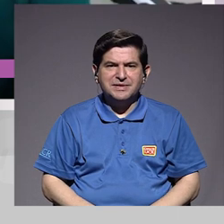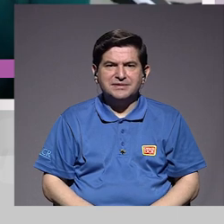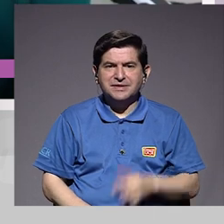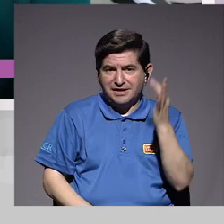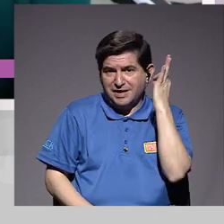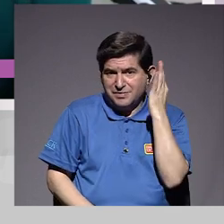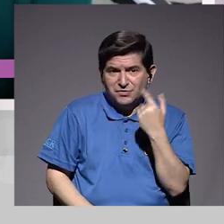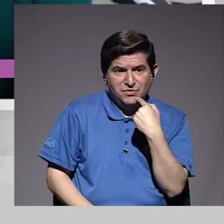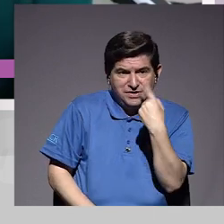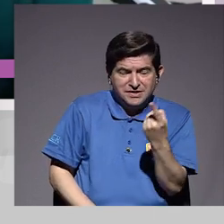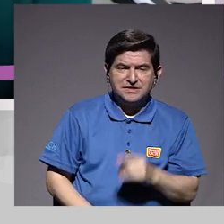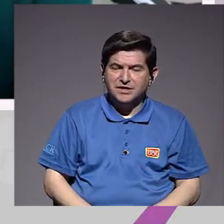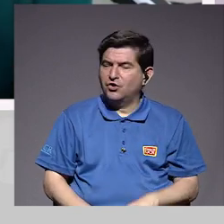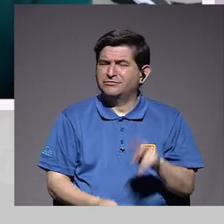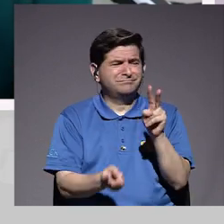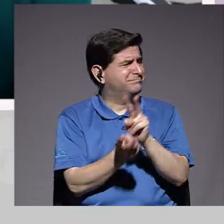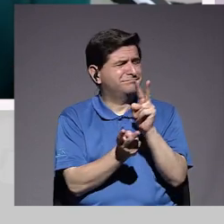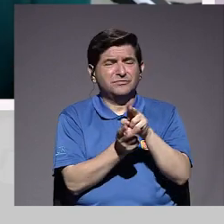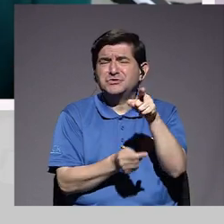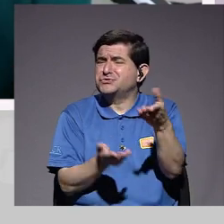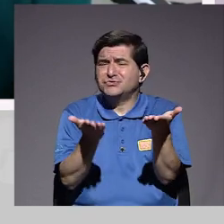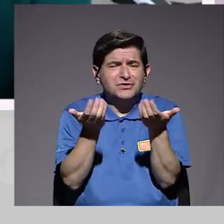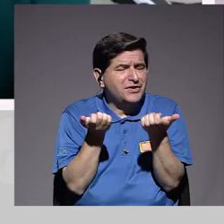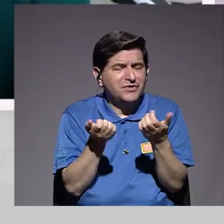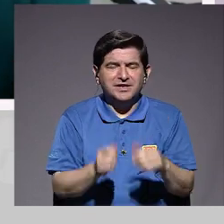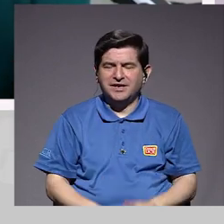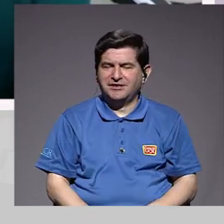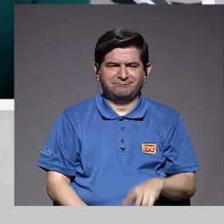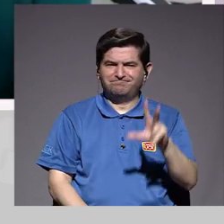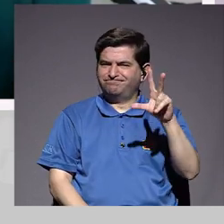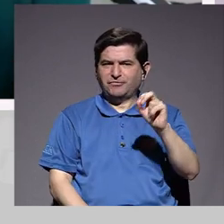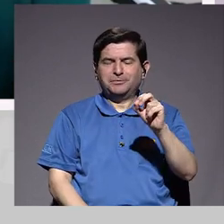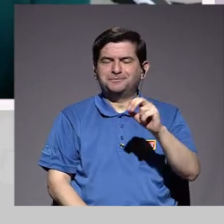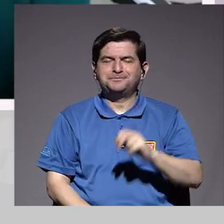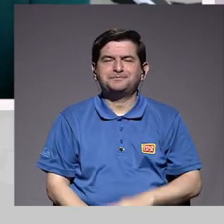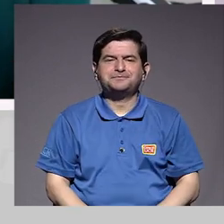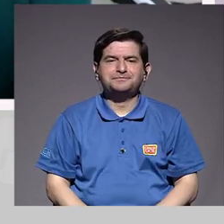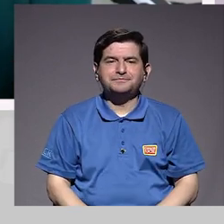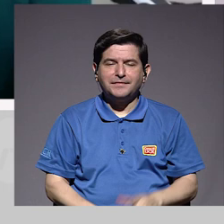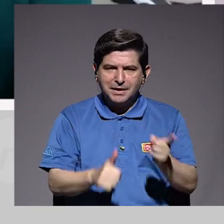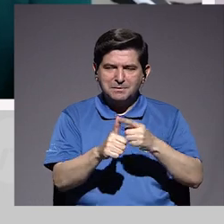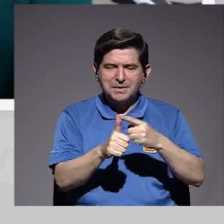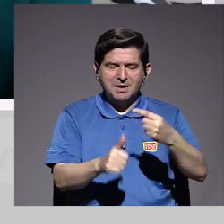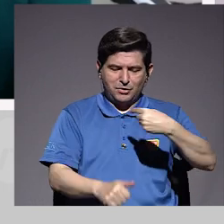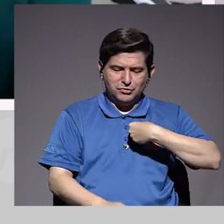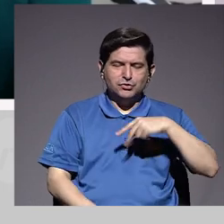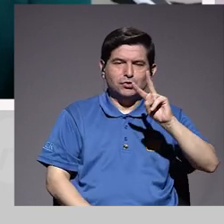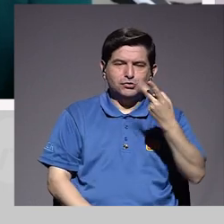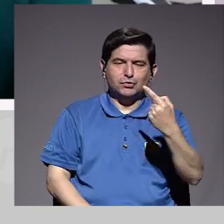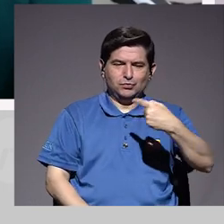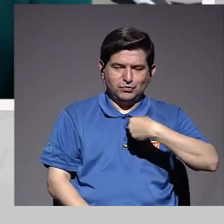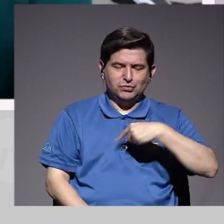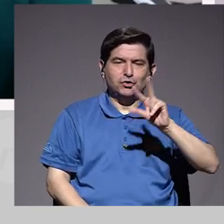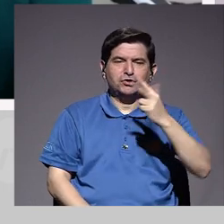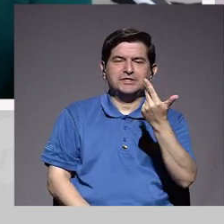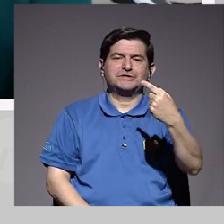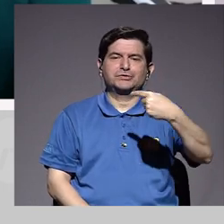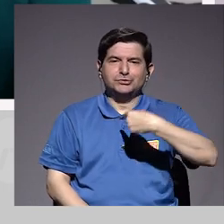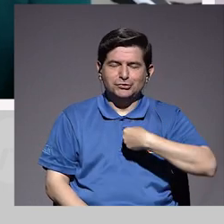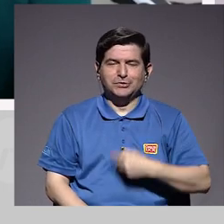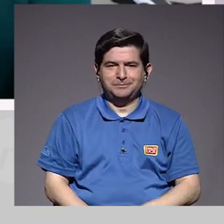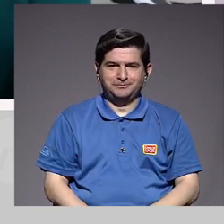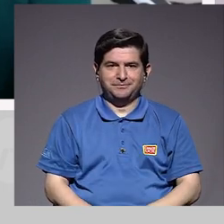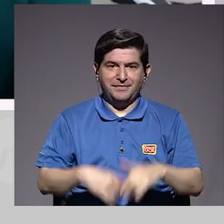tenga relaciones si usted no las quiere tener. Pero primero yo, segundo yo. Sí, claro que sí. Doctor, vamos a hacer una